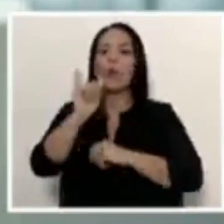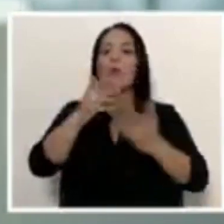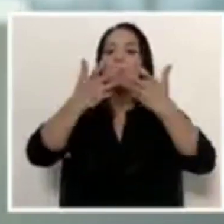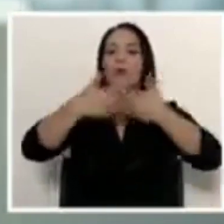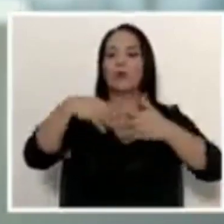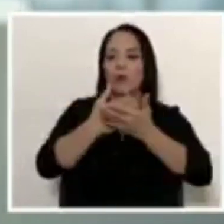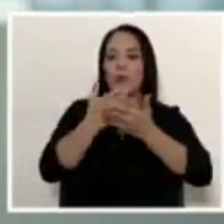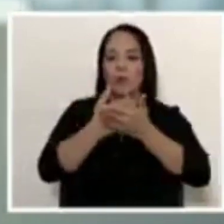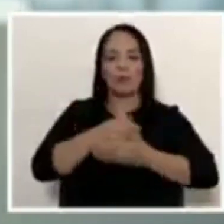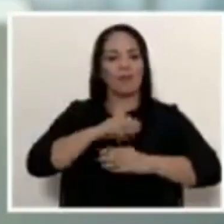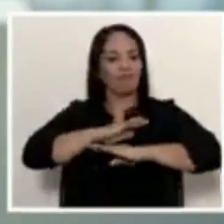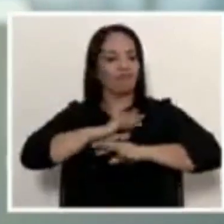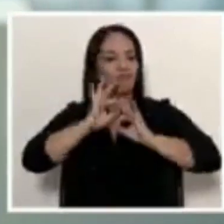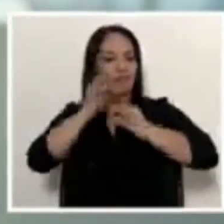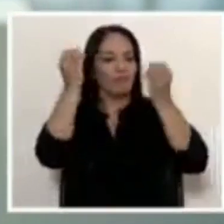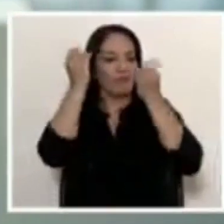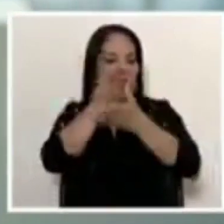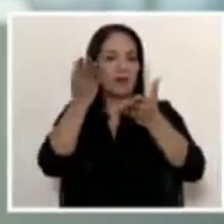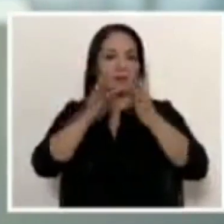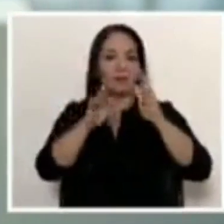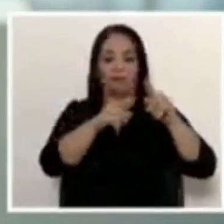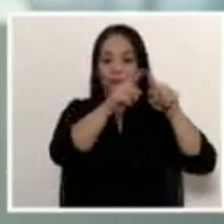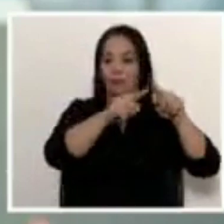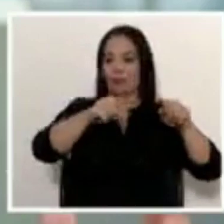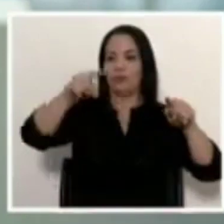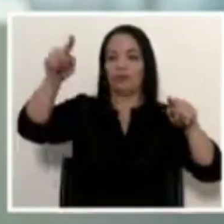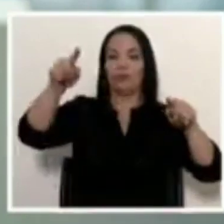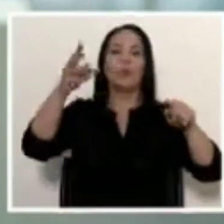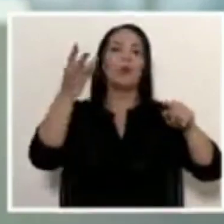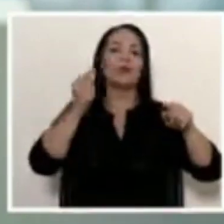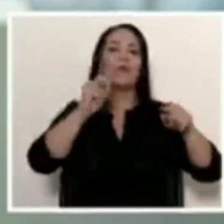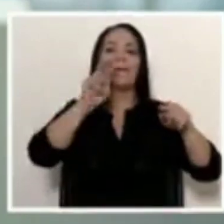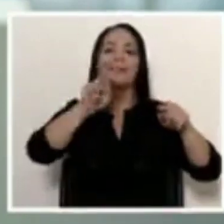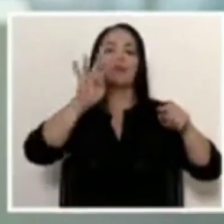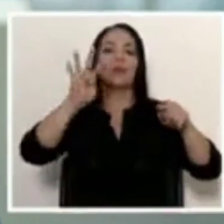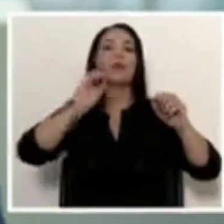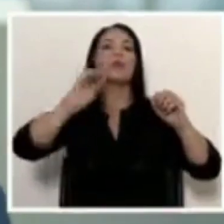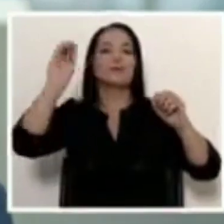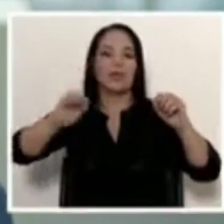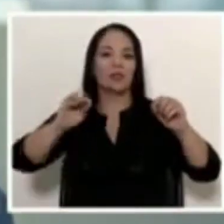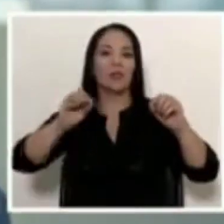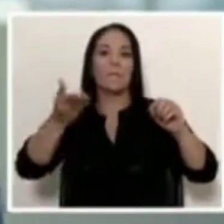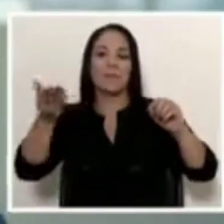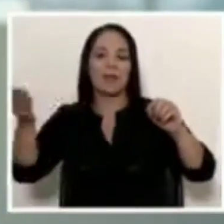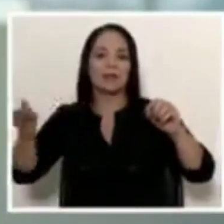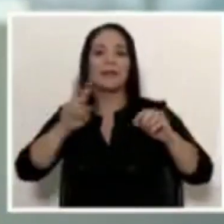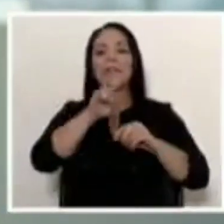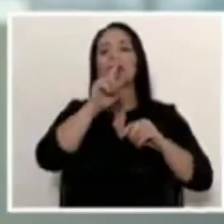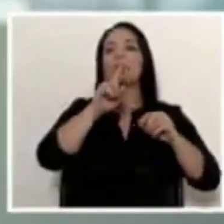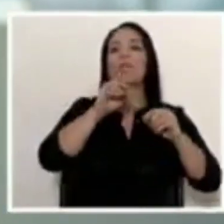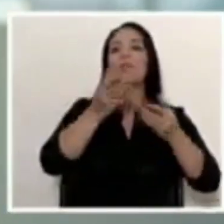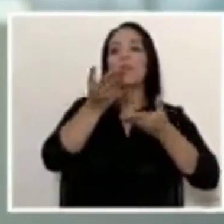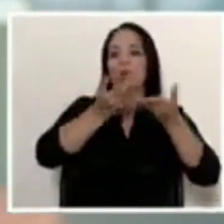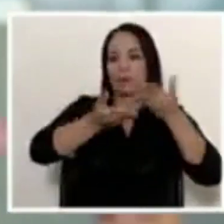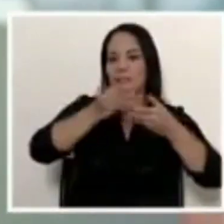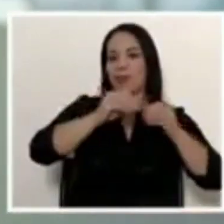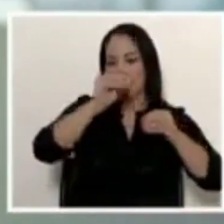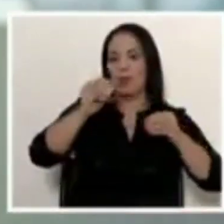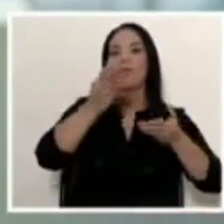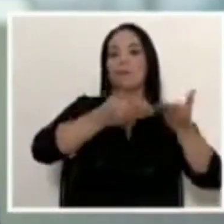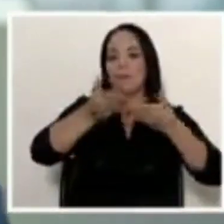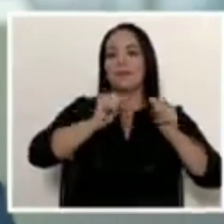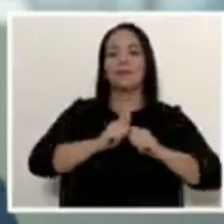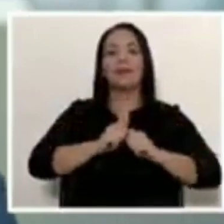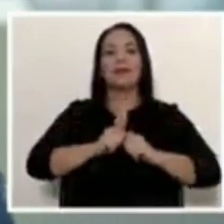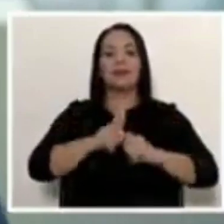complace informar que el crecimiento acumulado este año es 24% en bienes y 21% en servicios. Desde el sector